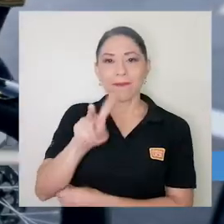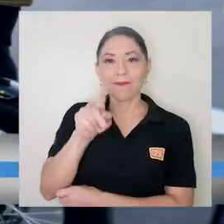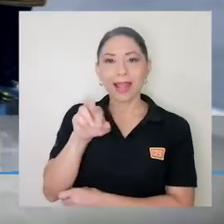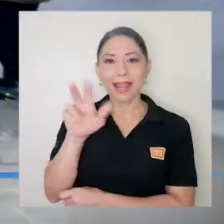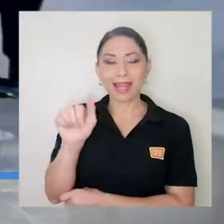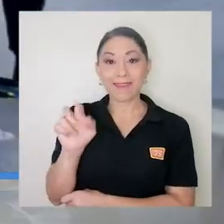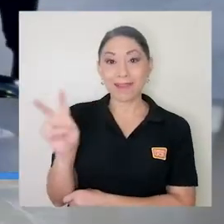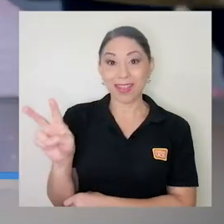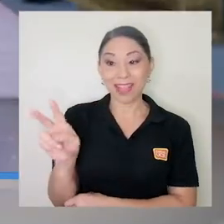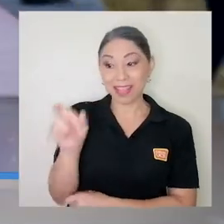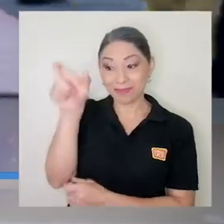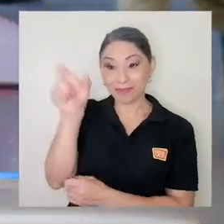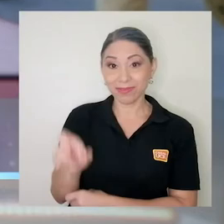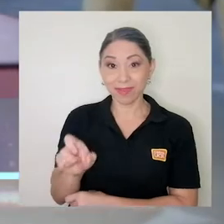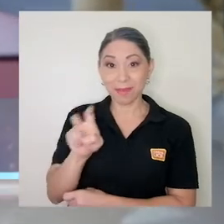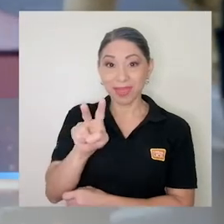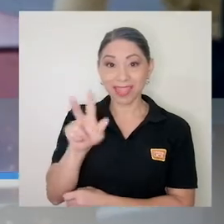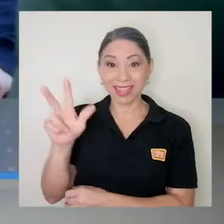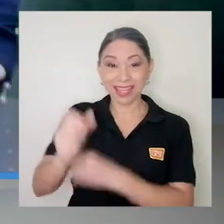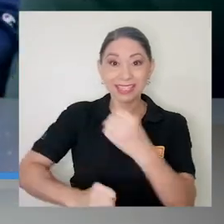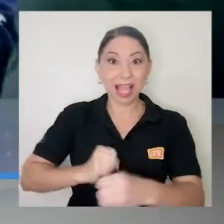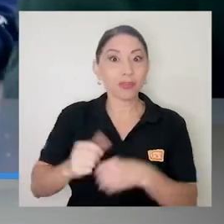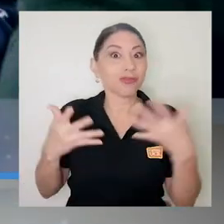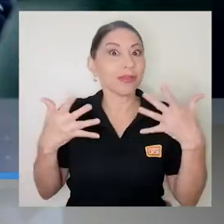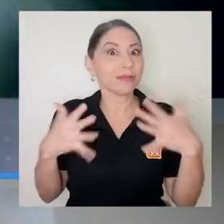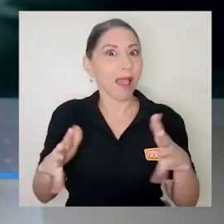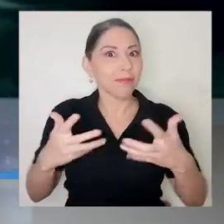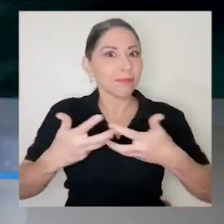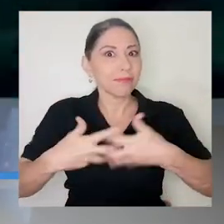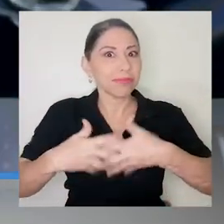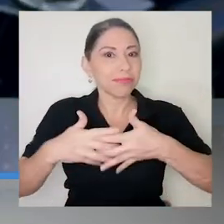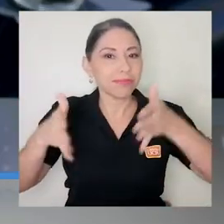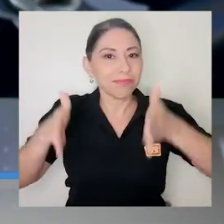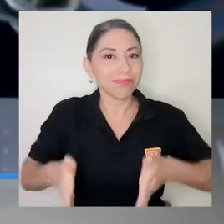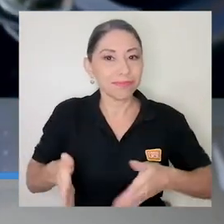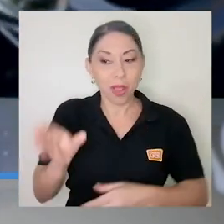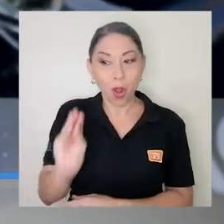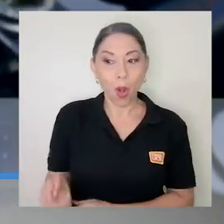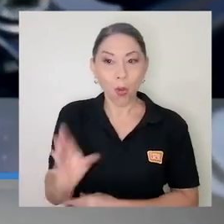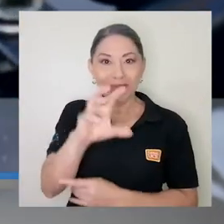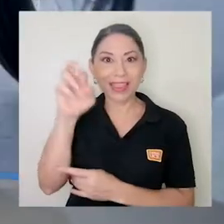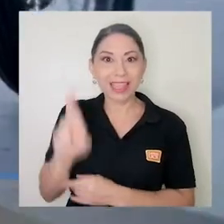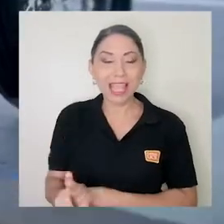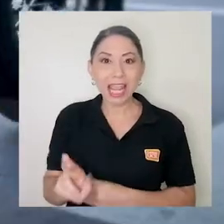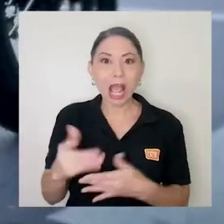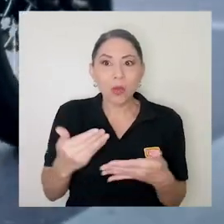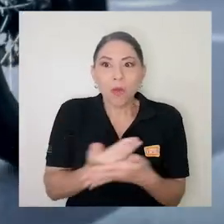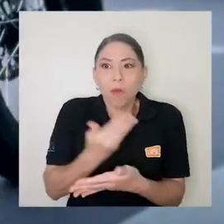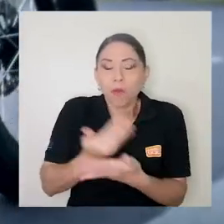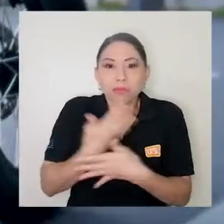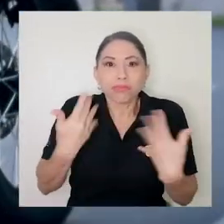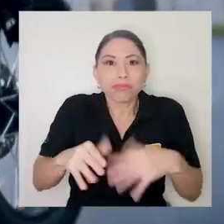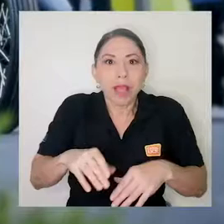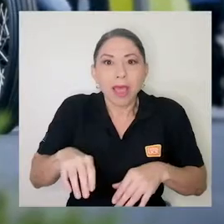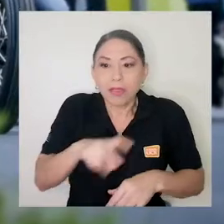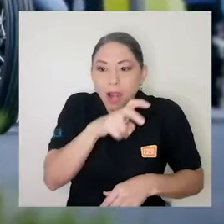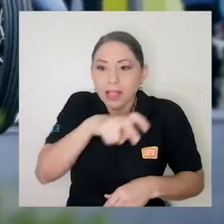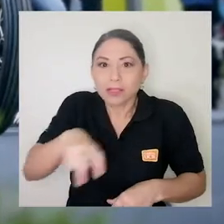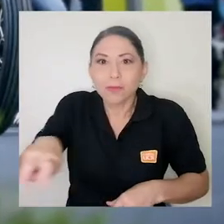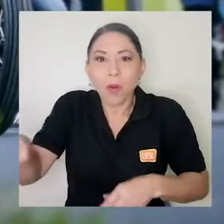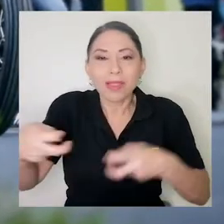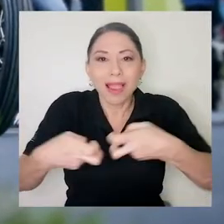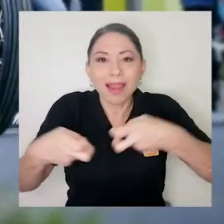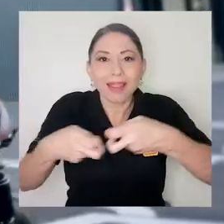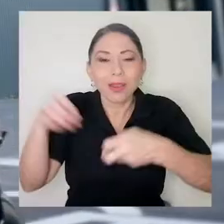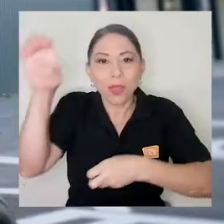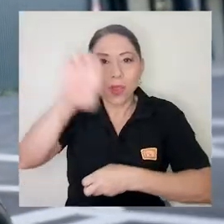Valeria Valverde tiene 23 años y ya es toda una empresaria. La joven tica está revolucionando el transporte eléctrico de